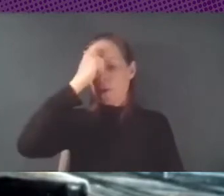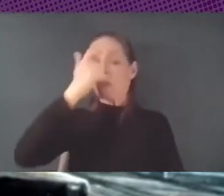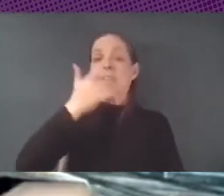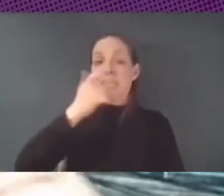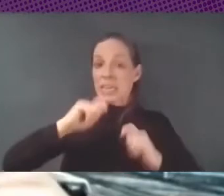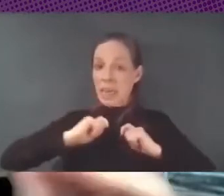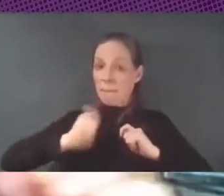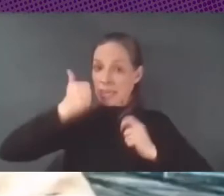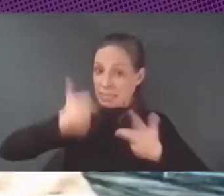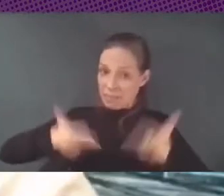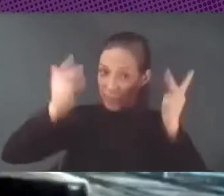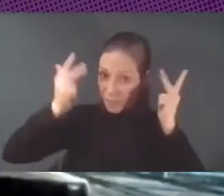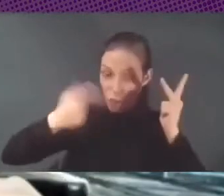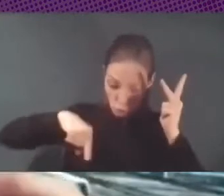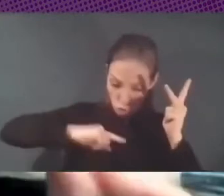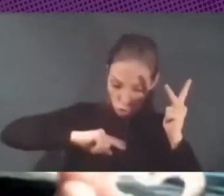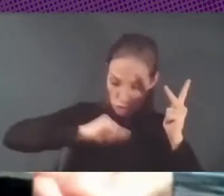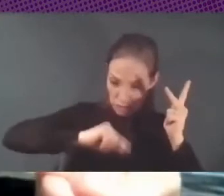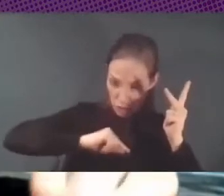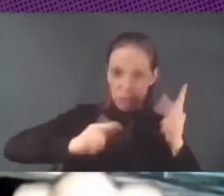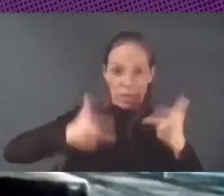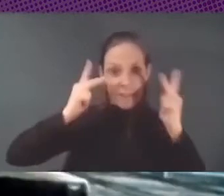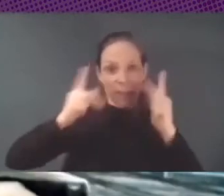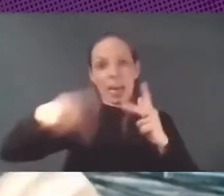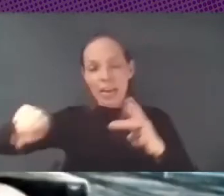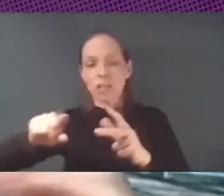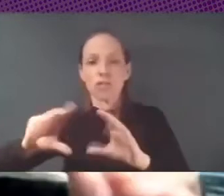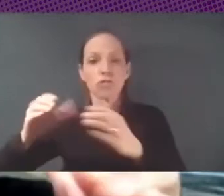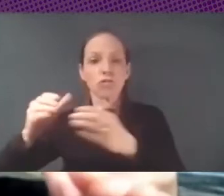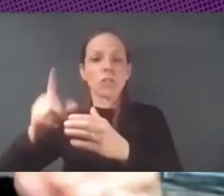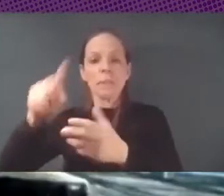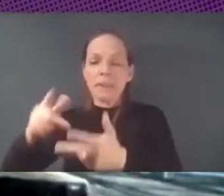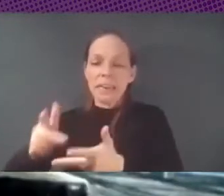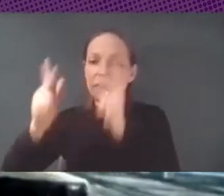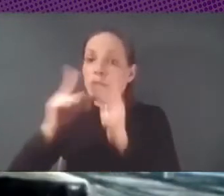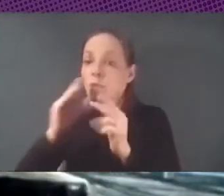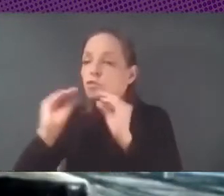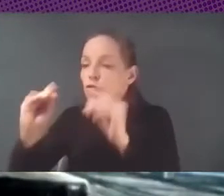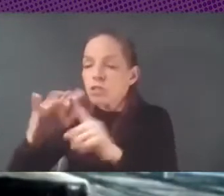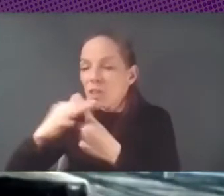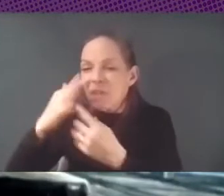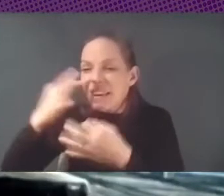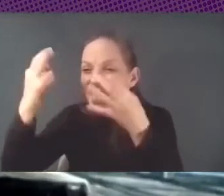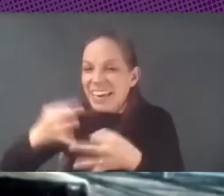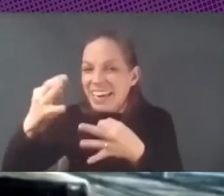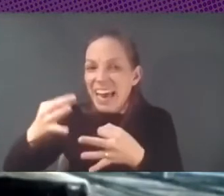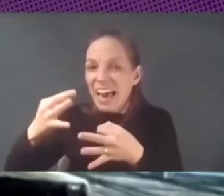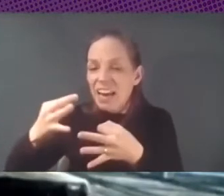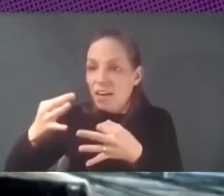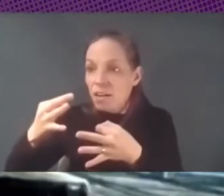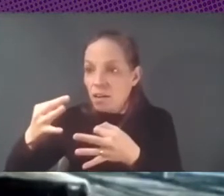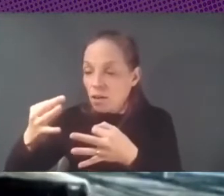para ellos hay muchos términos que describen realidades locales de una forma muy potente que pero se pierden un poco con